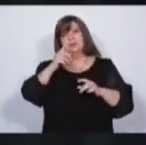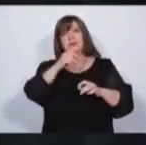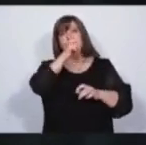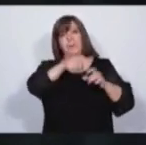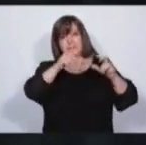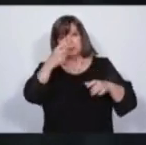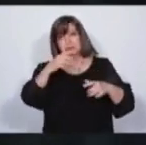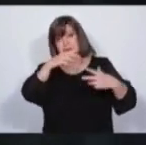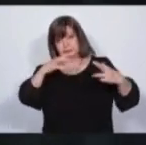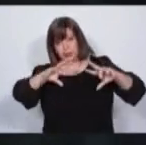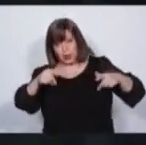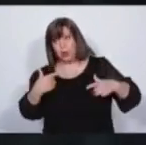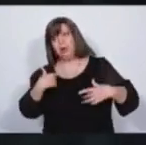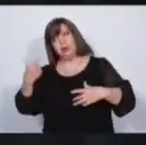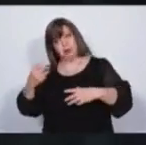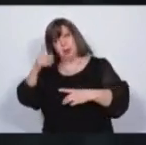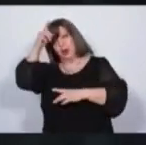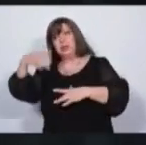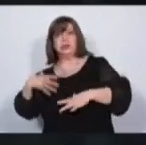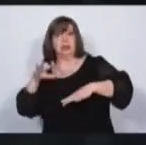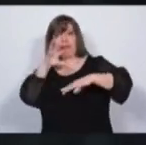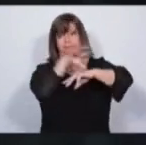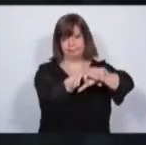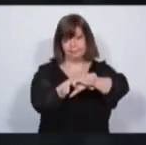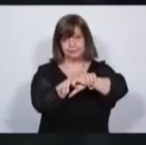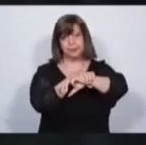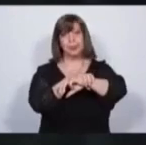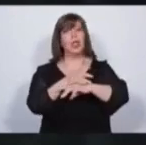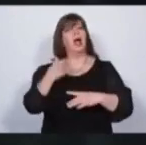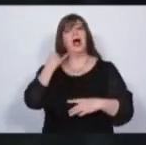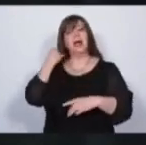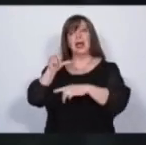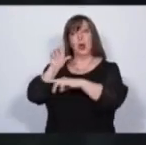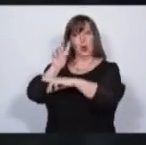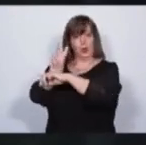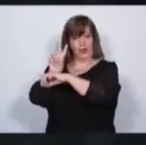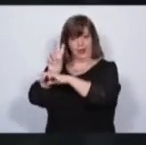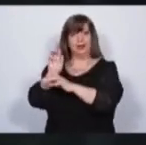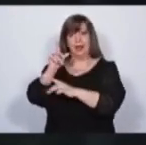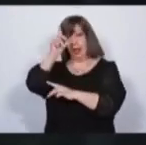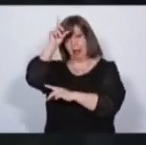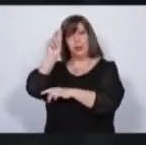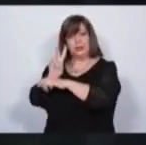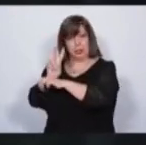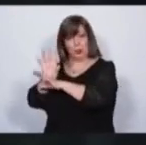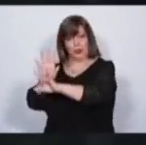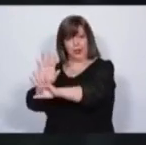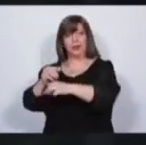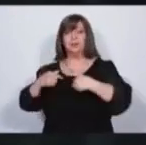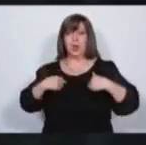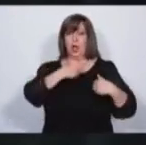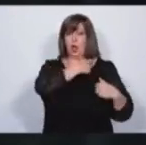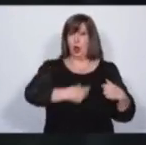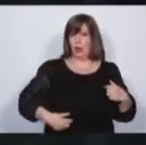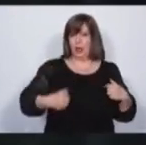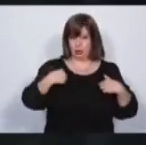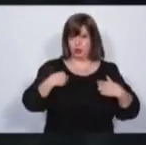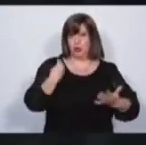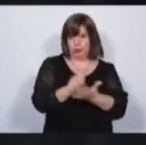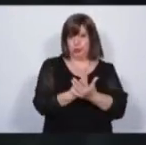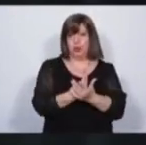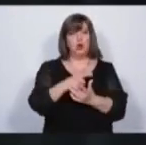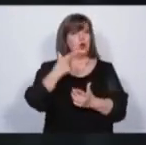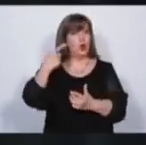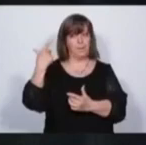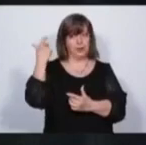facultad del Estado. Hay que cuidar a nuestra policía. Cuando fui gobernador no tuvimos un solo caso de gatillo